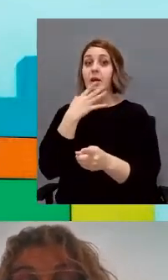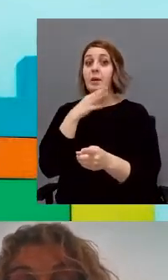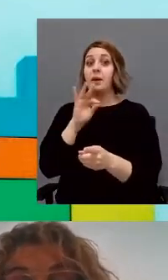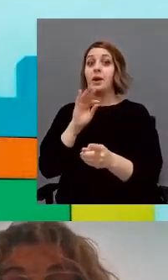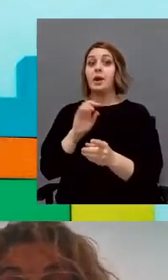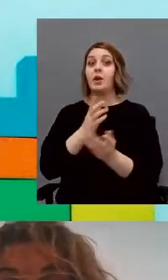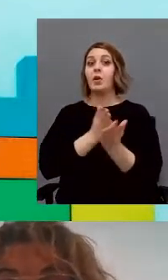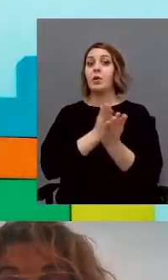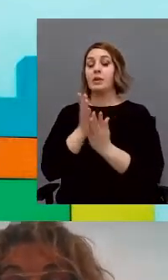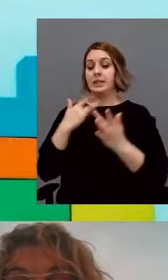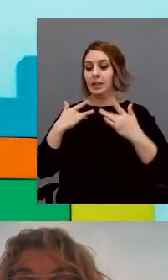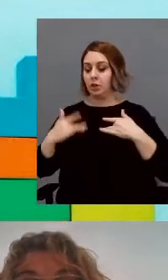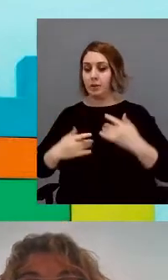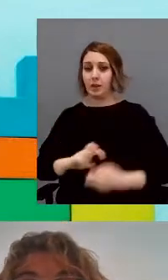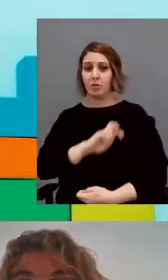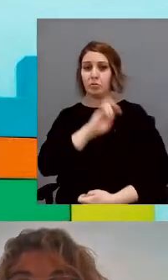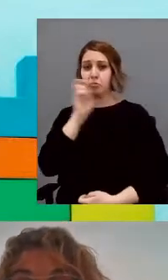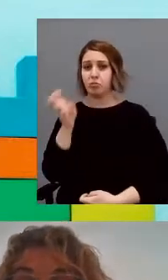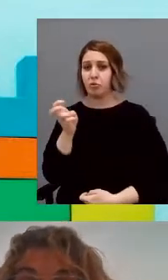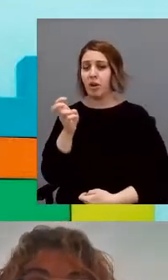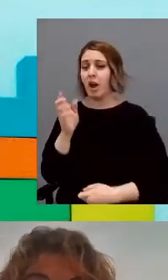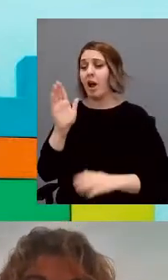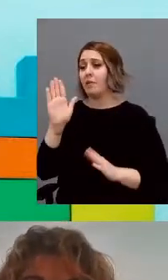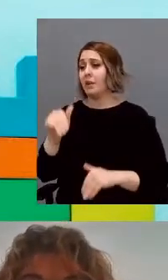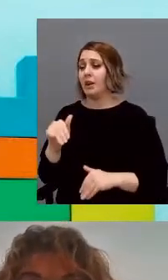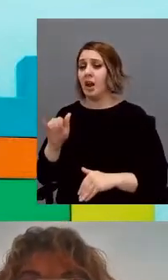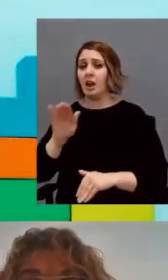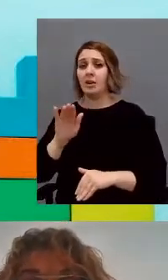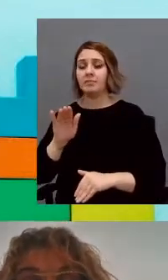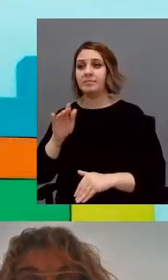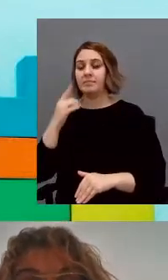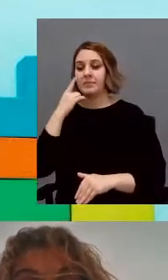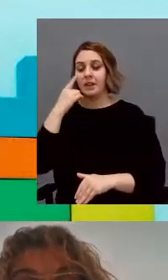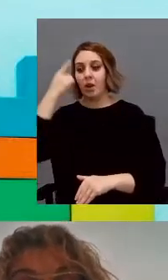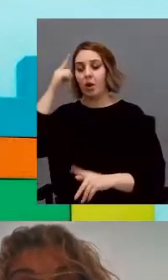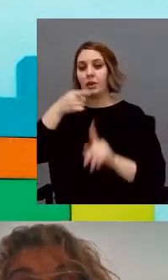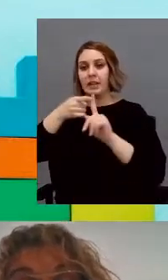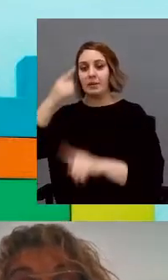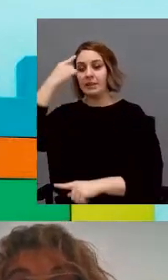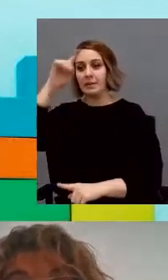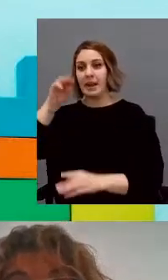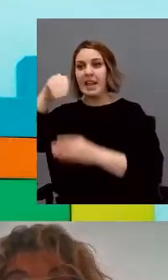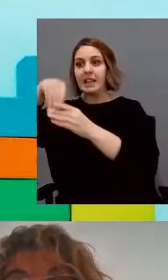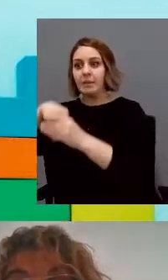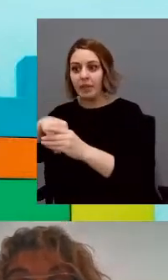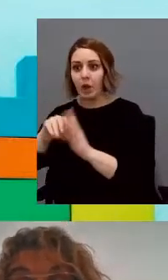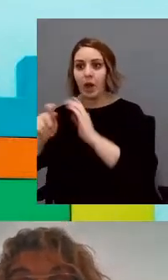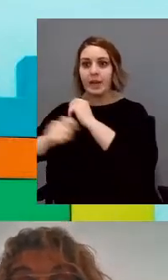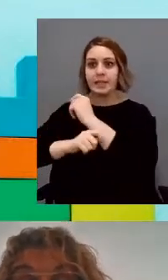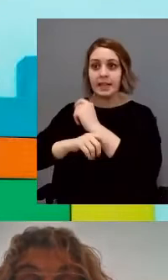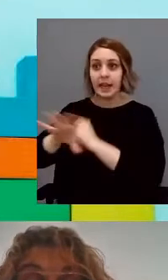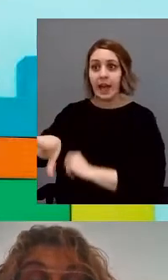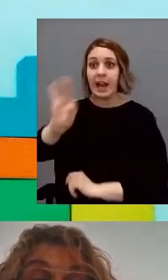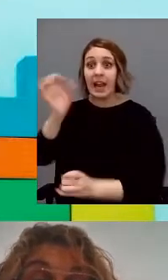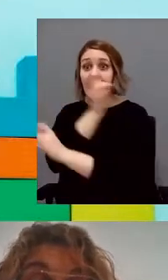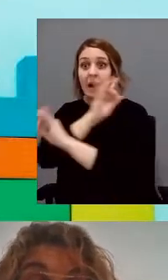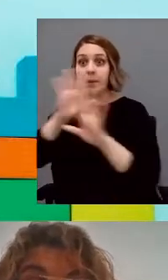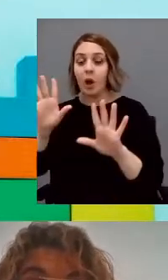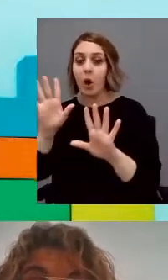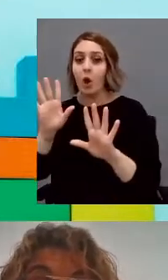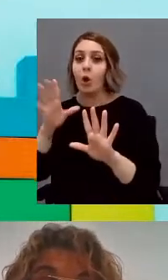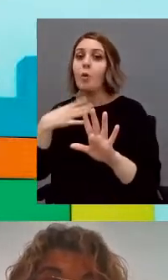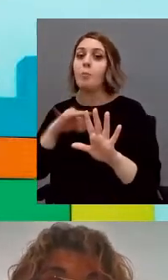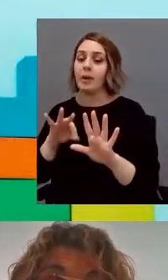manifestación sintomatológica conllevan a una gran complejidad a la hora de determinar la intervención y estrategia